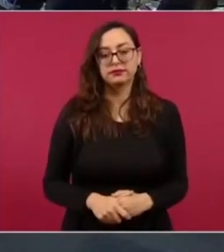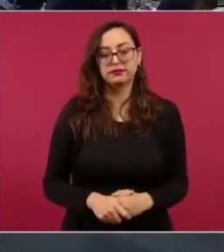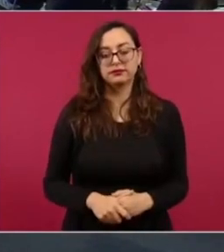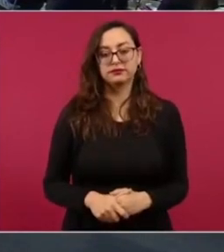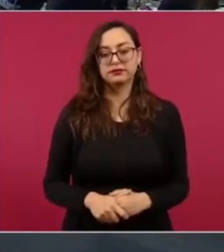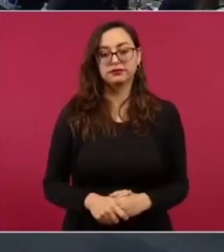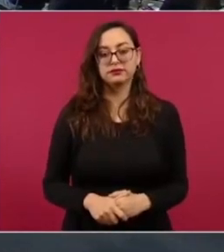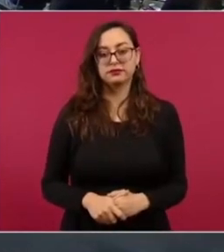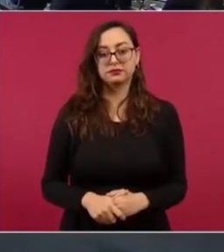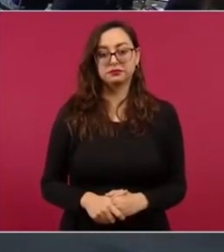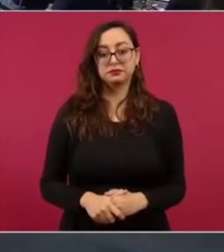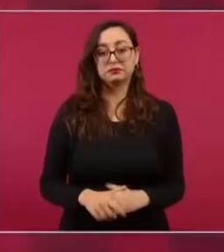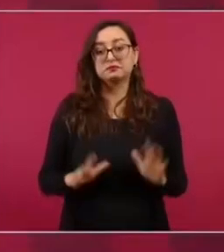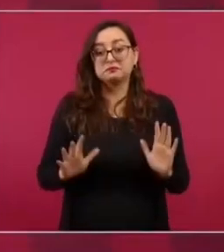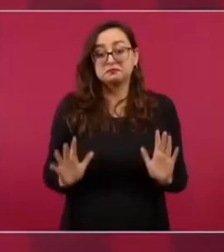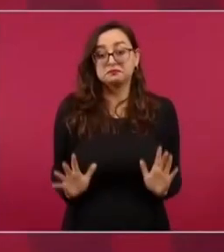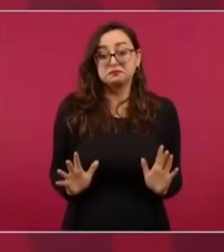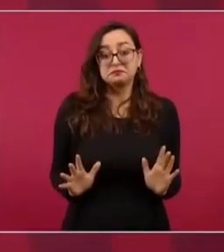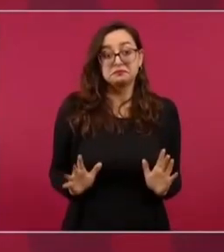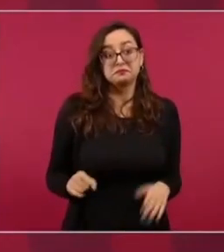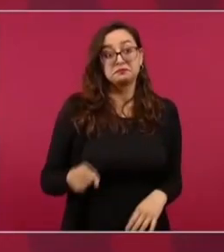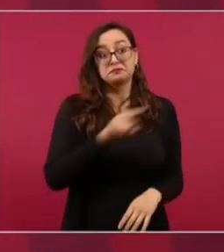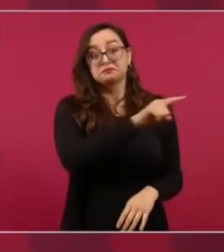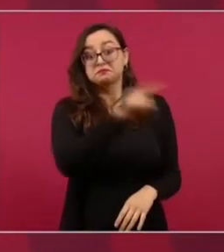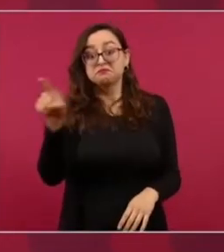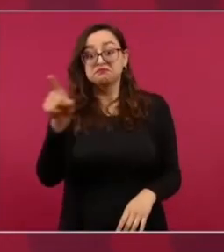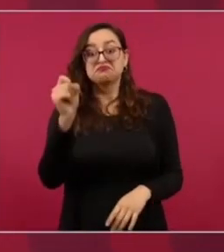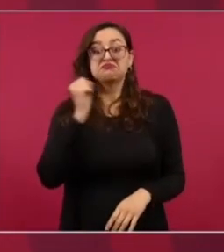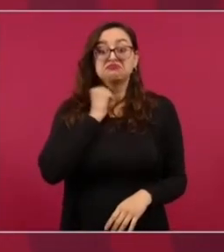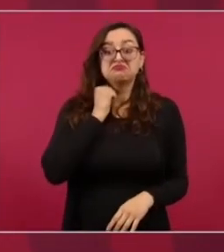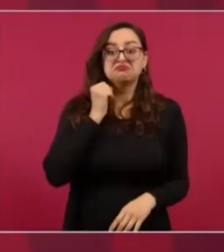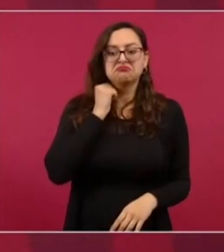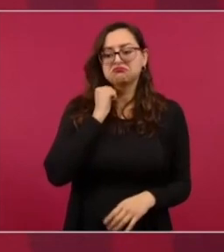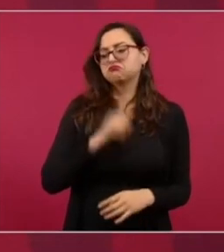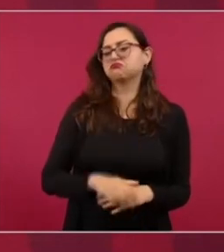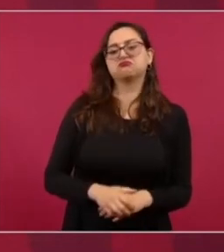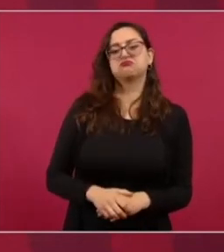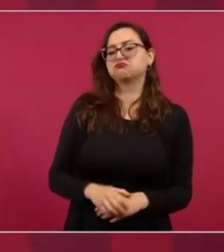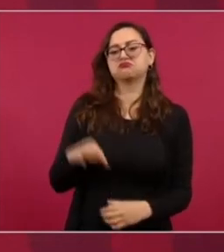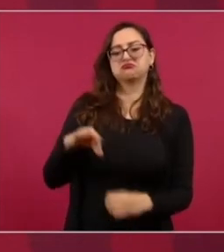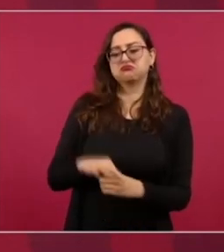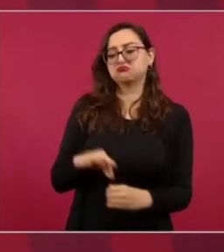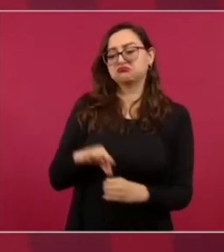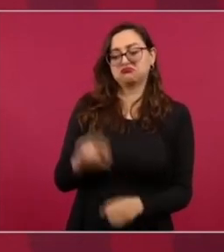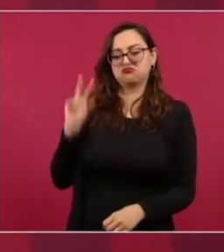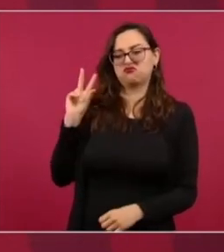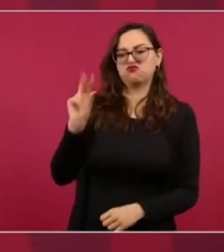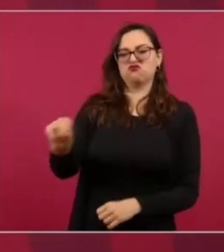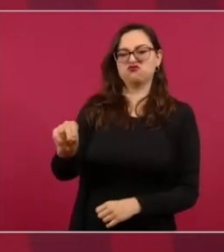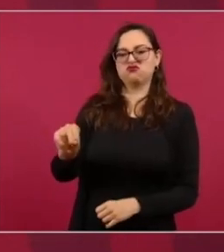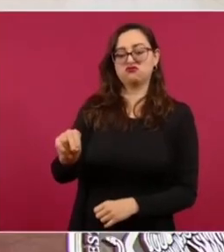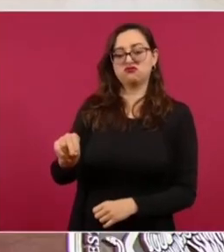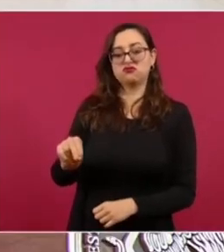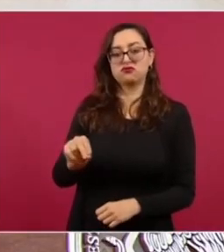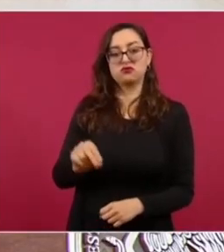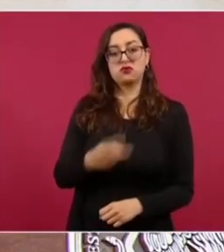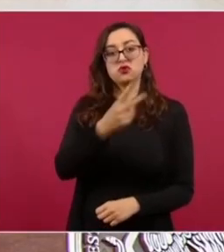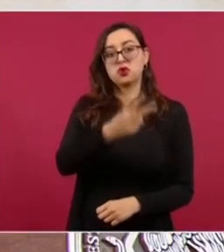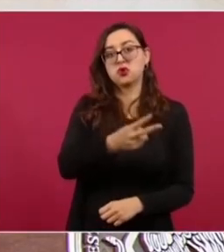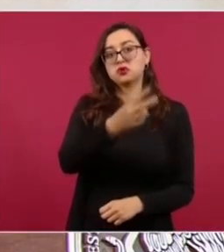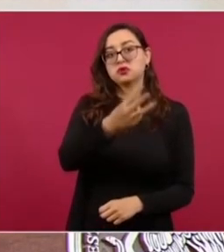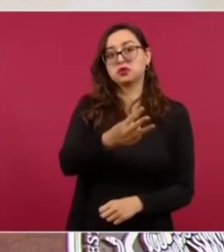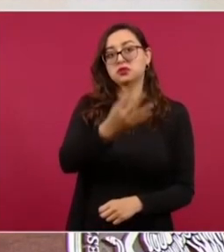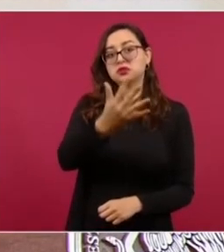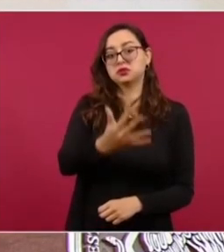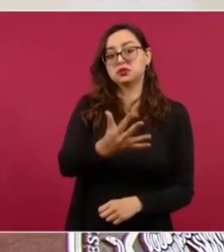entonces si un senador dice no no voy a votar o dos o tres